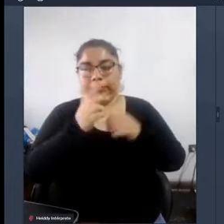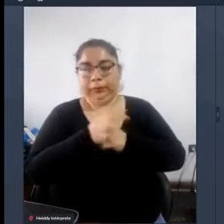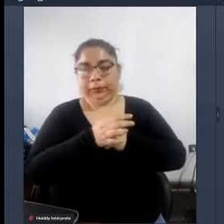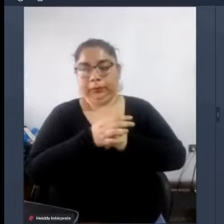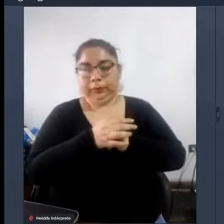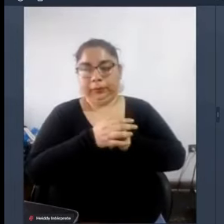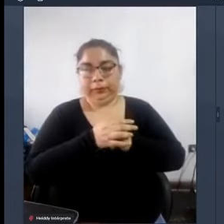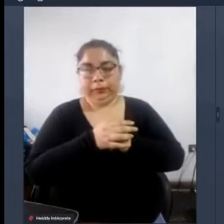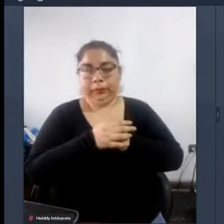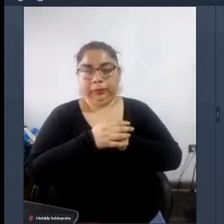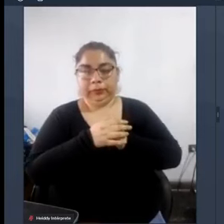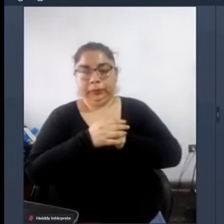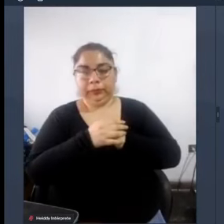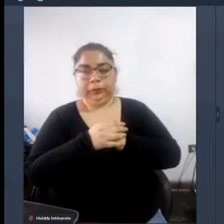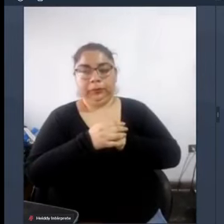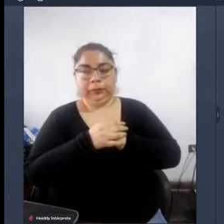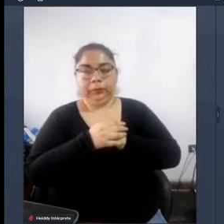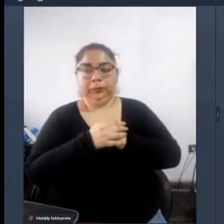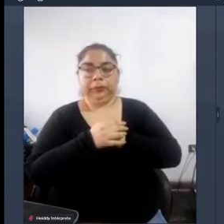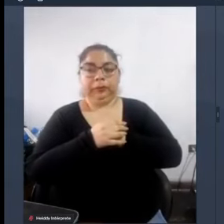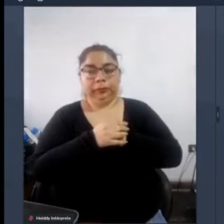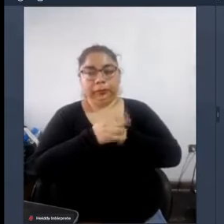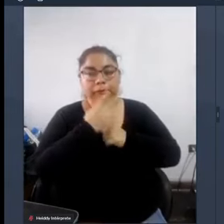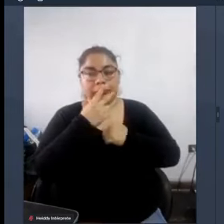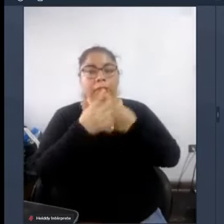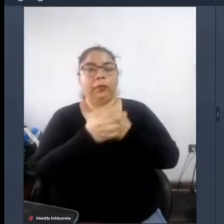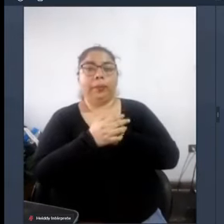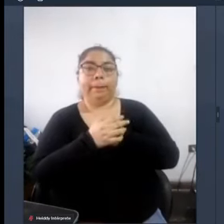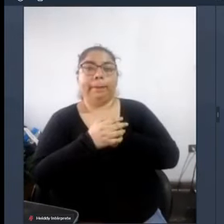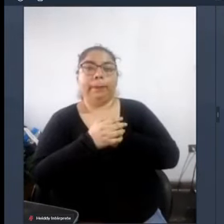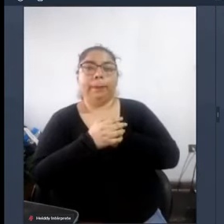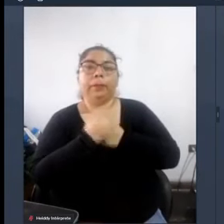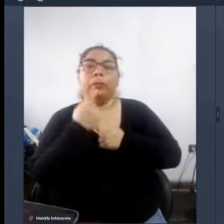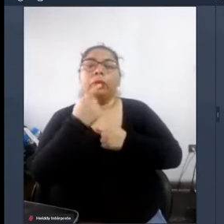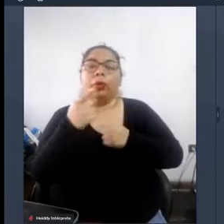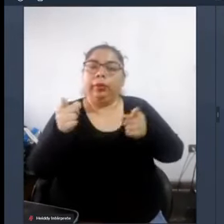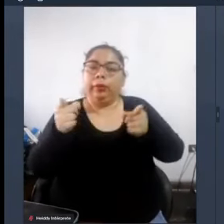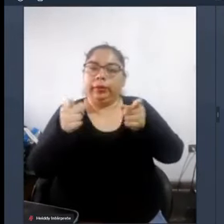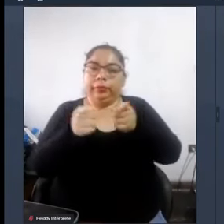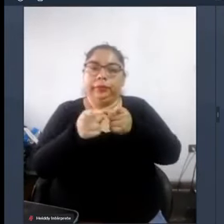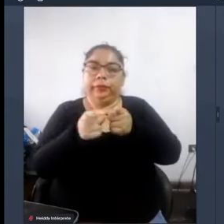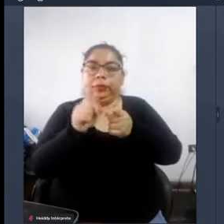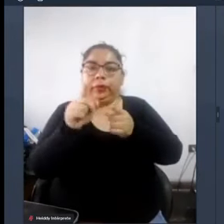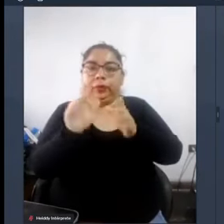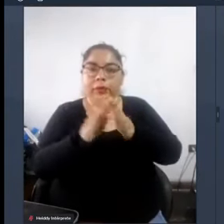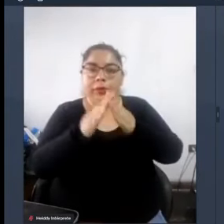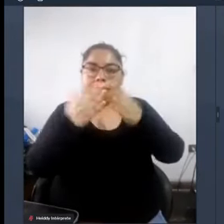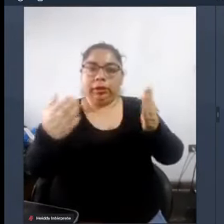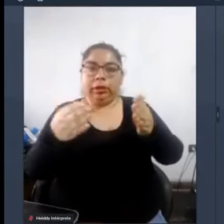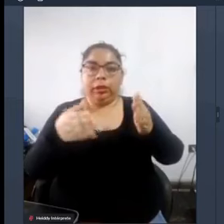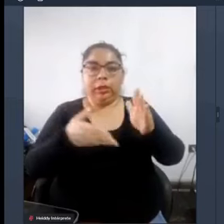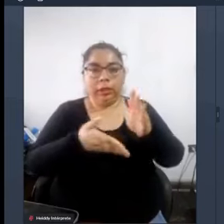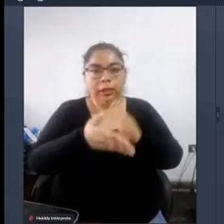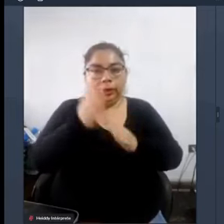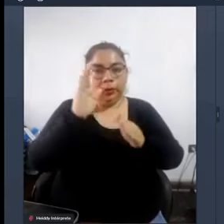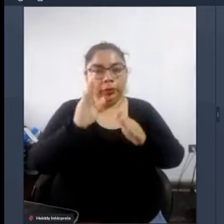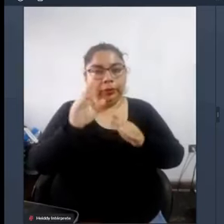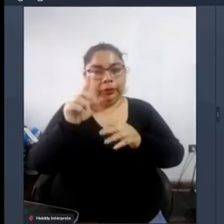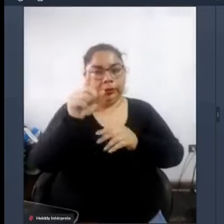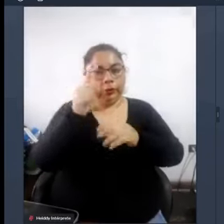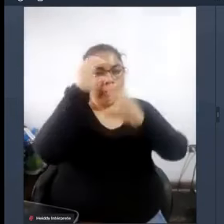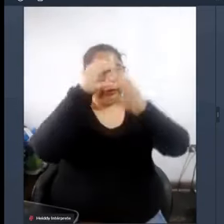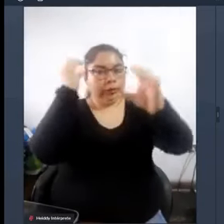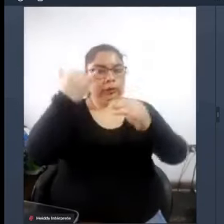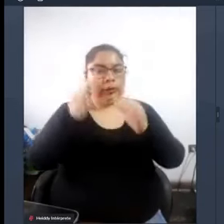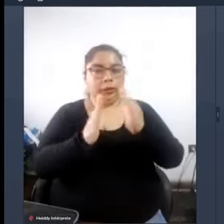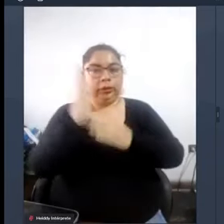ahora voy a parafrasear un extracto del libro Transporte y Desarrollo en América Latina del año 2018 en